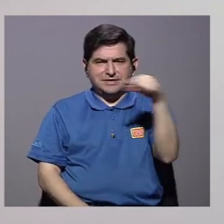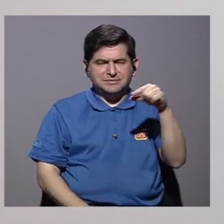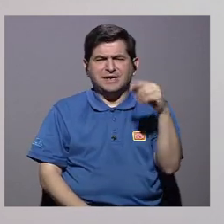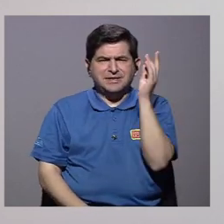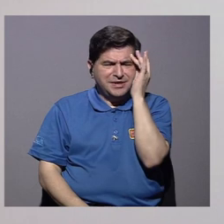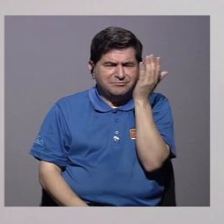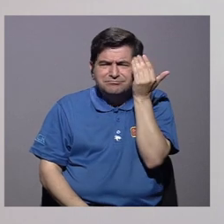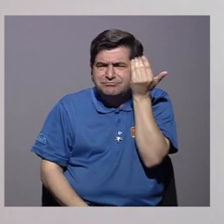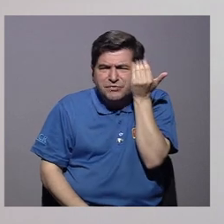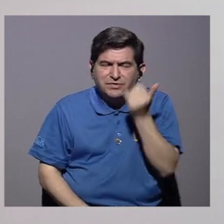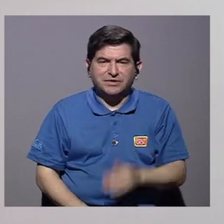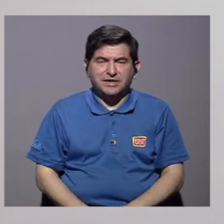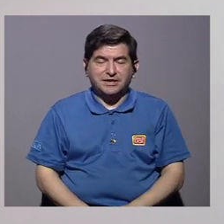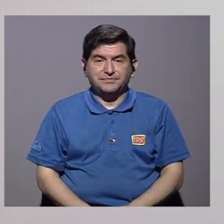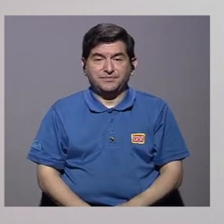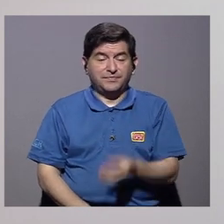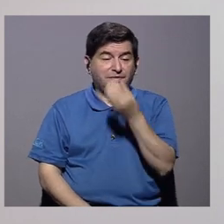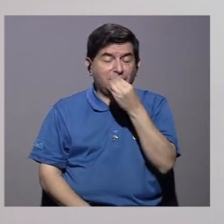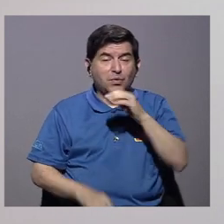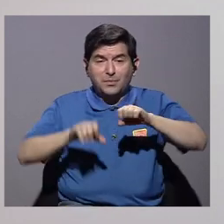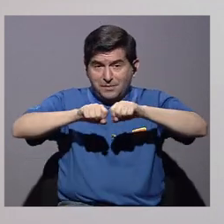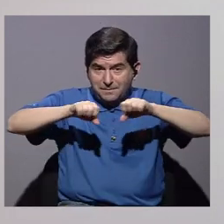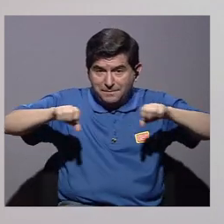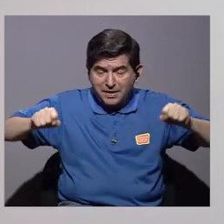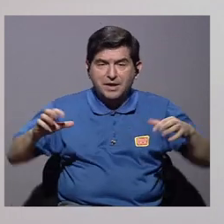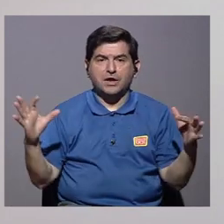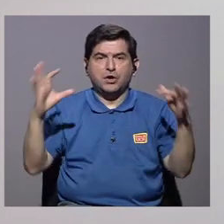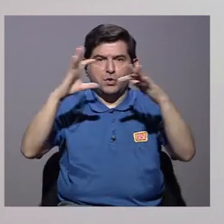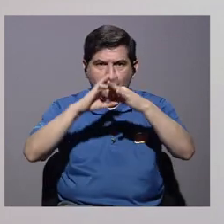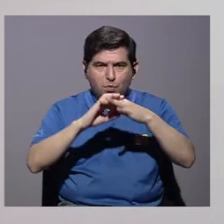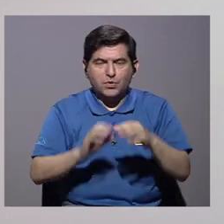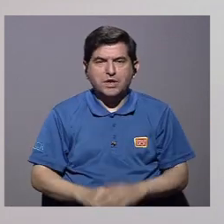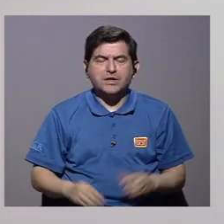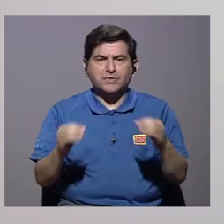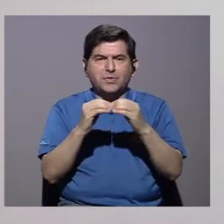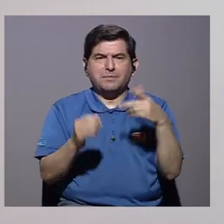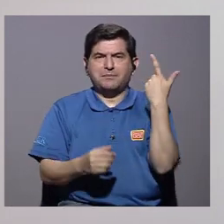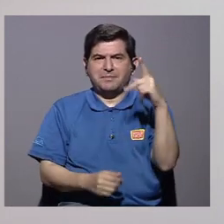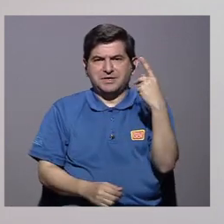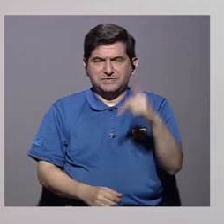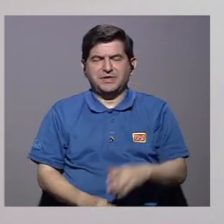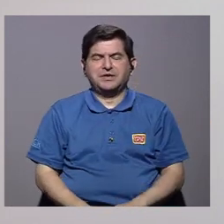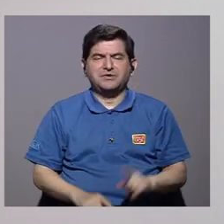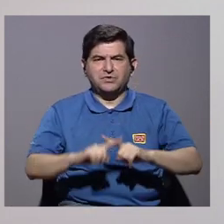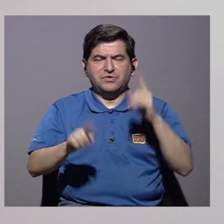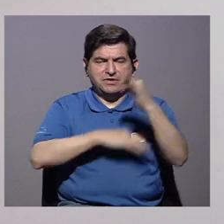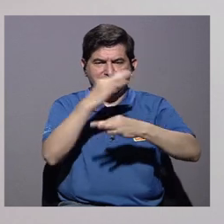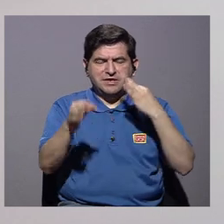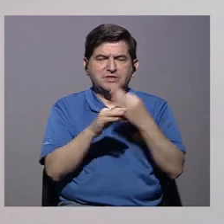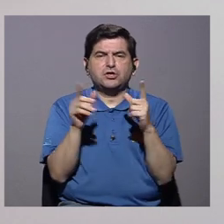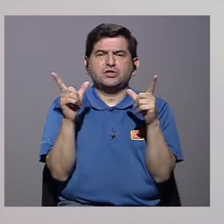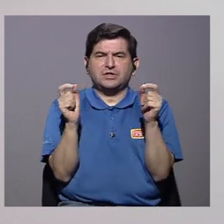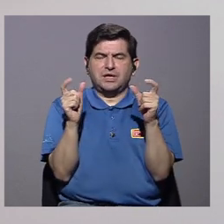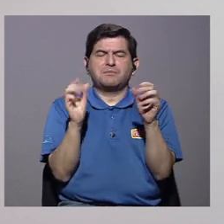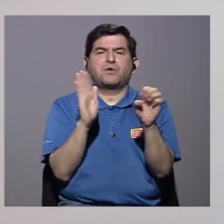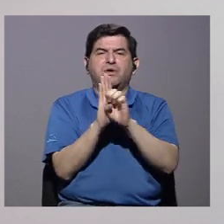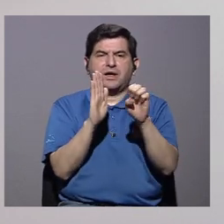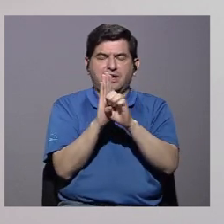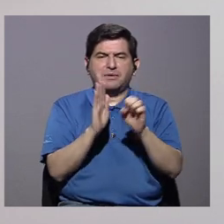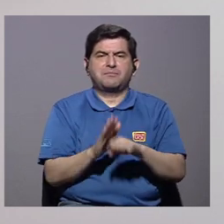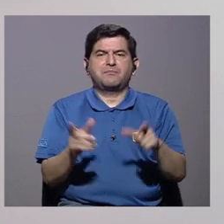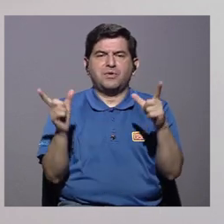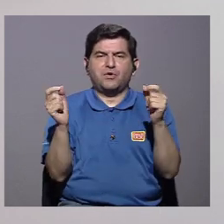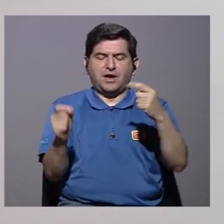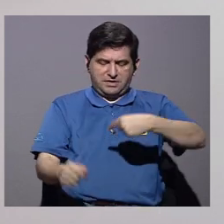¿Por qué es un dato preocupante? Bueno, porque el consumo de embutidos se ha asociado a un mayor riesgo de padecer ciertos tipos de cáncer, como por